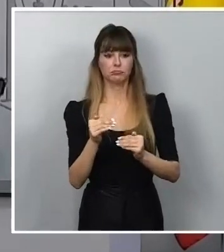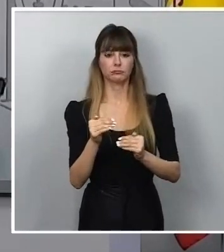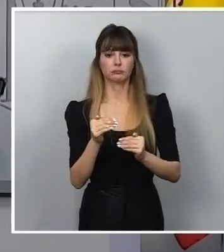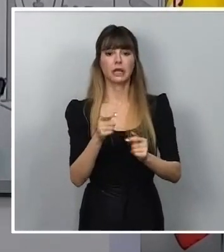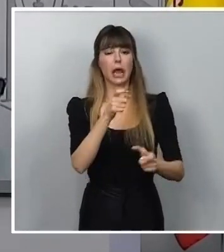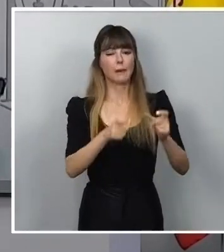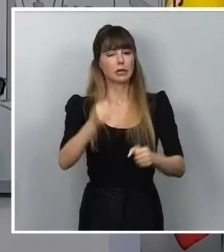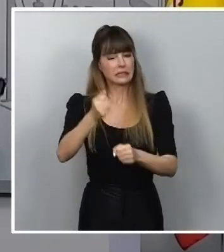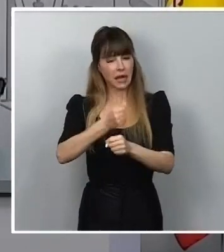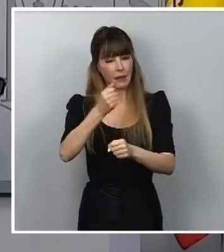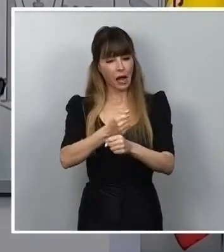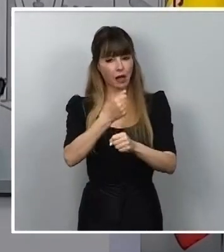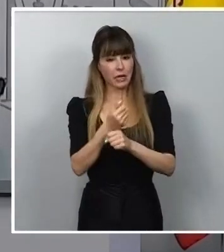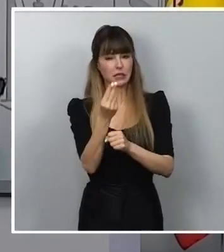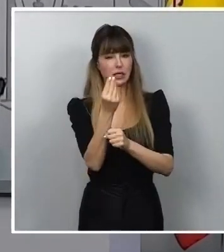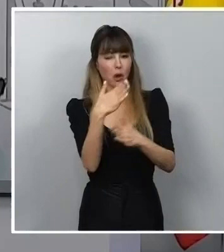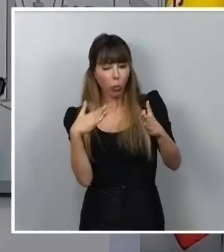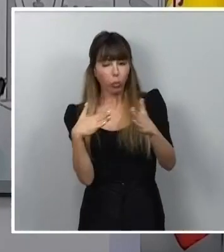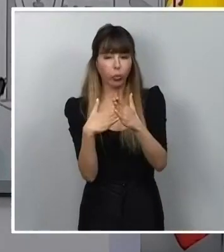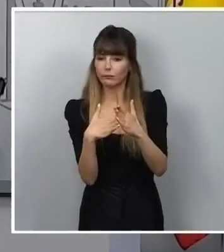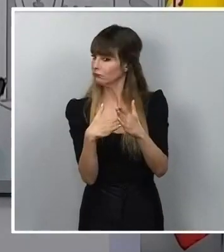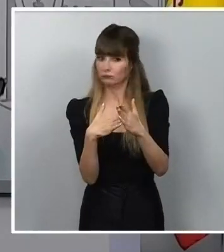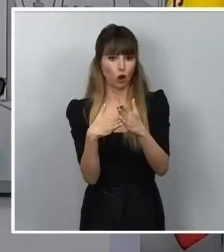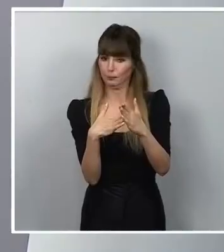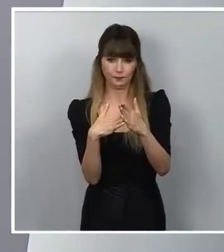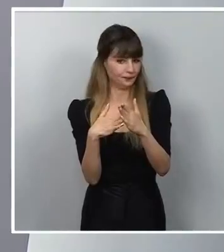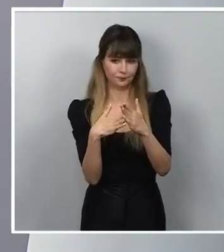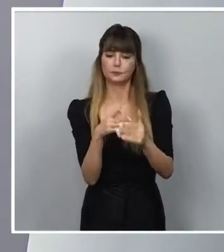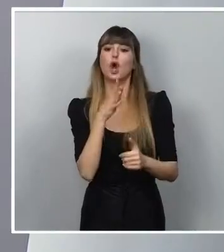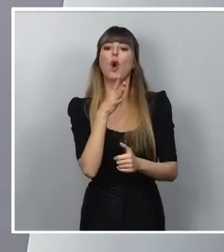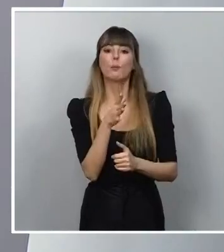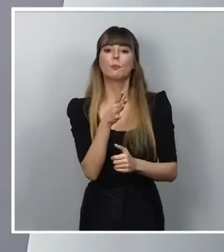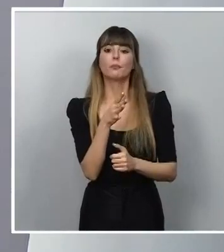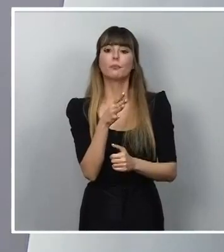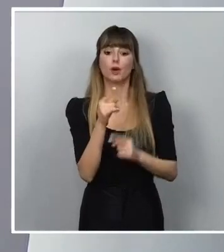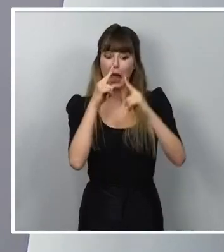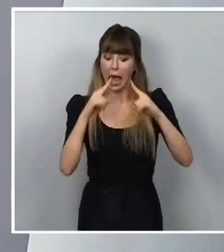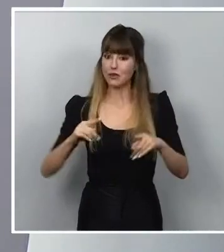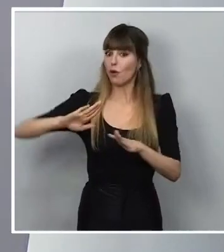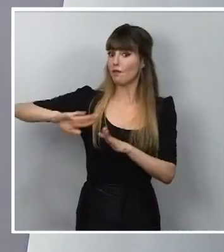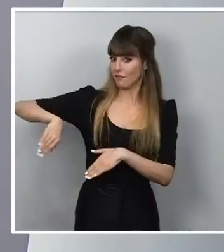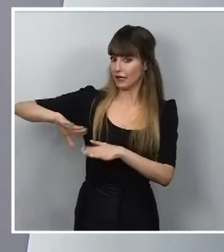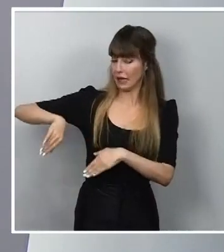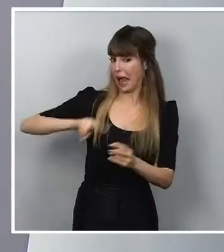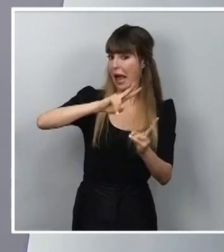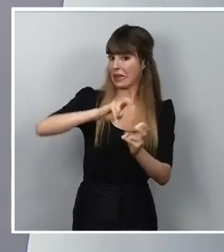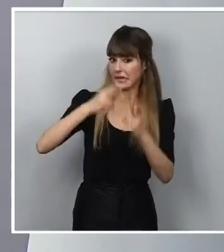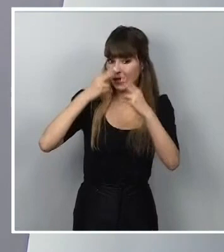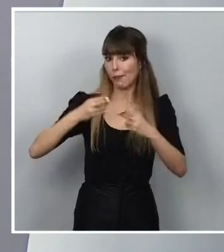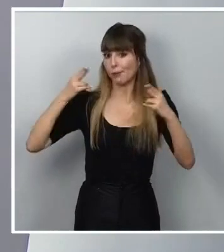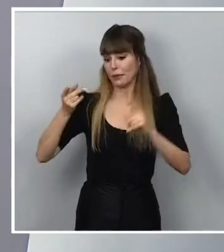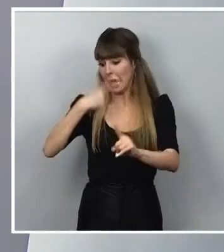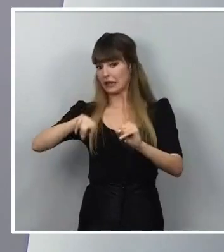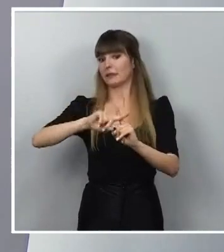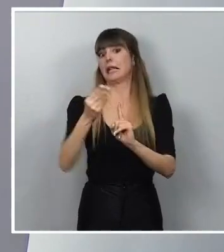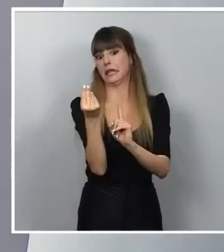a los trabajadores retenciones que no corresponderían, porque, como saben, a final de año la hacienda pública le tendría que devolver